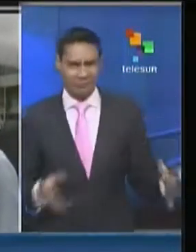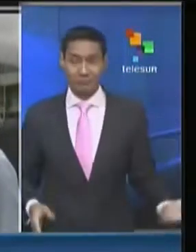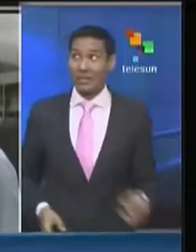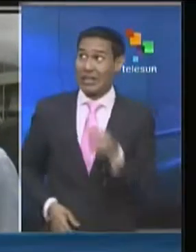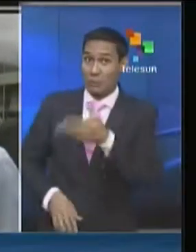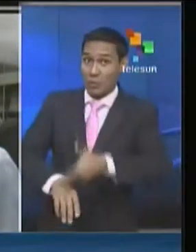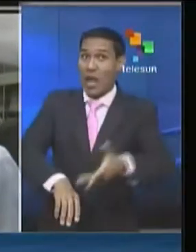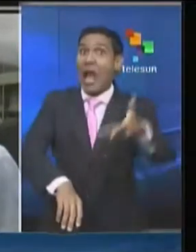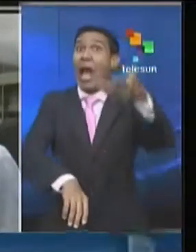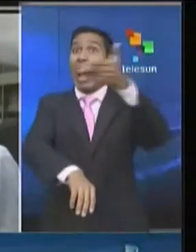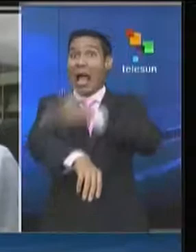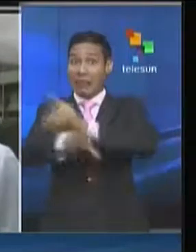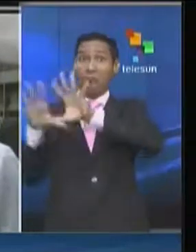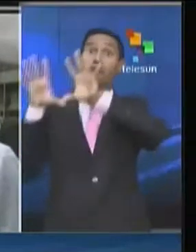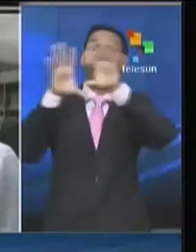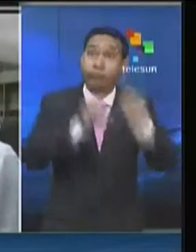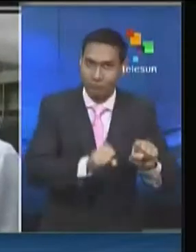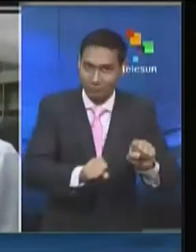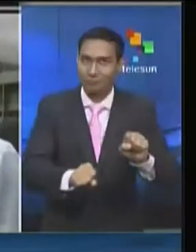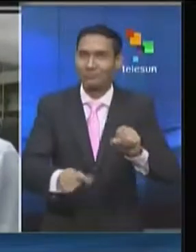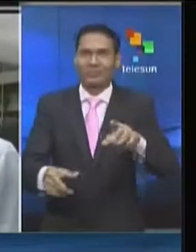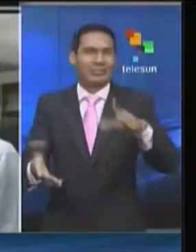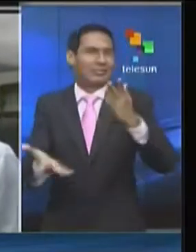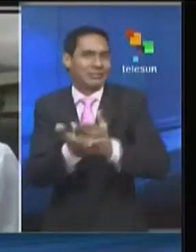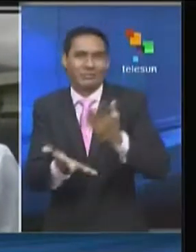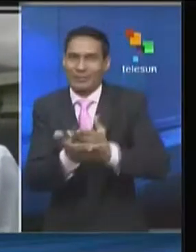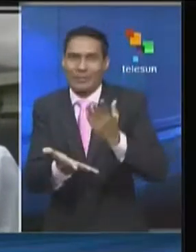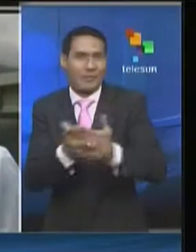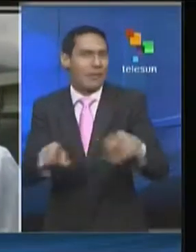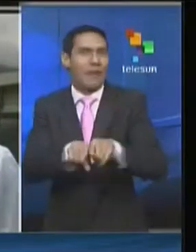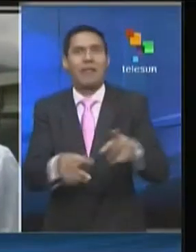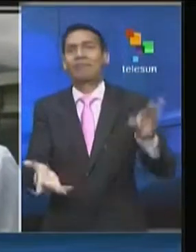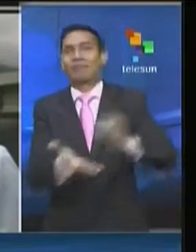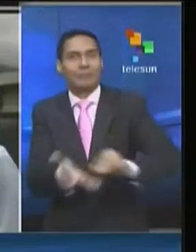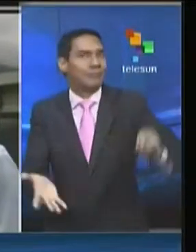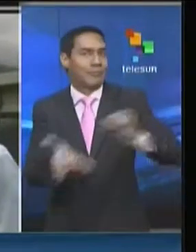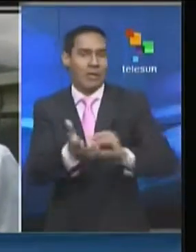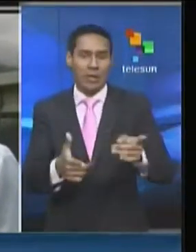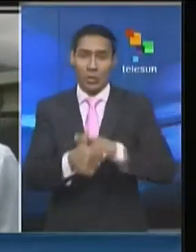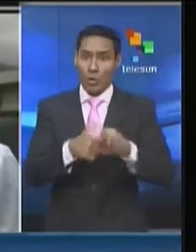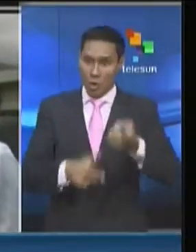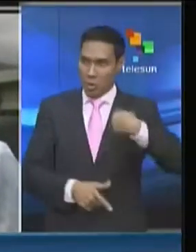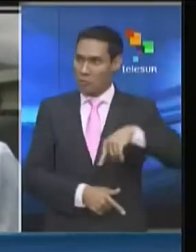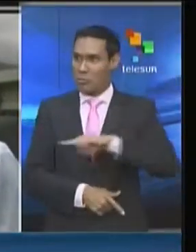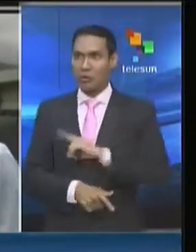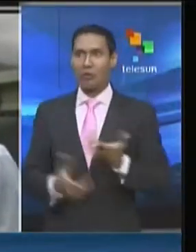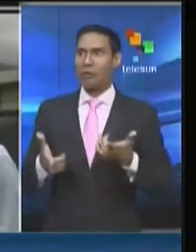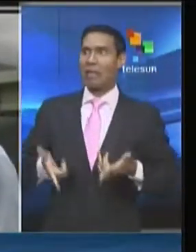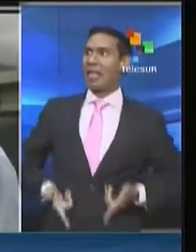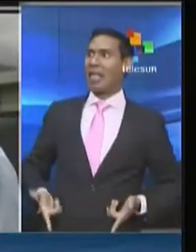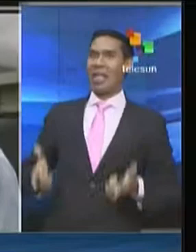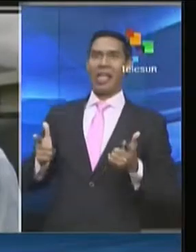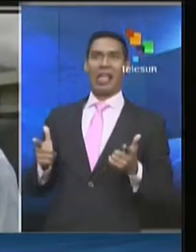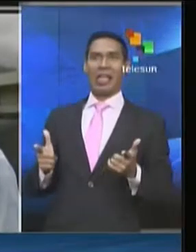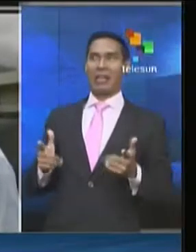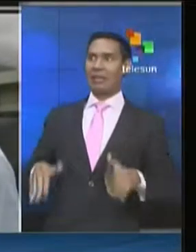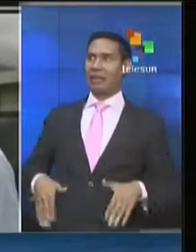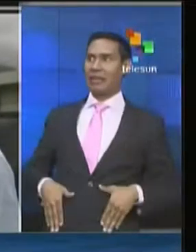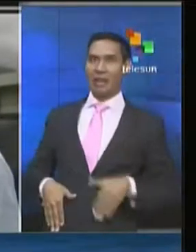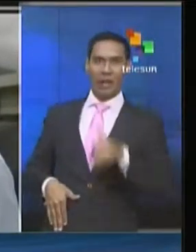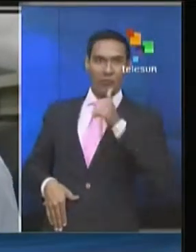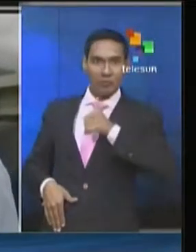de una invasión. Lo ha pasado muchas veces y no podemos darnos el lujo de tolerar de ninguna manera esto.